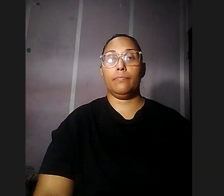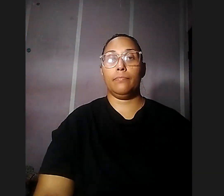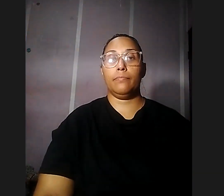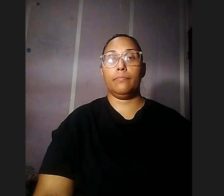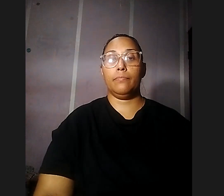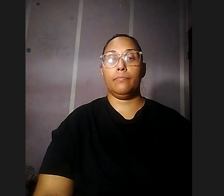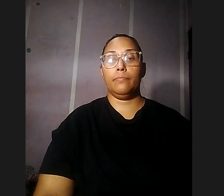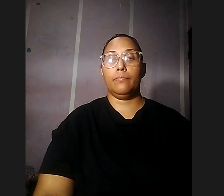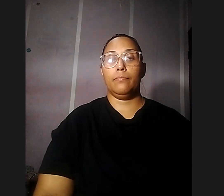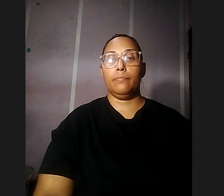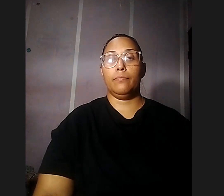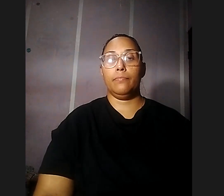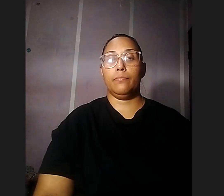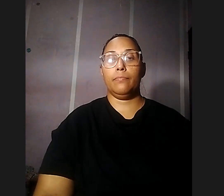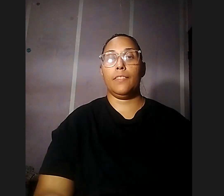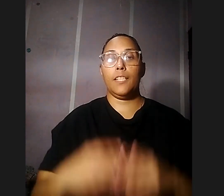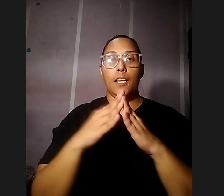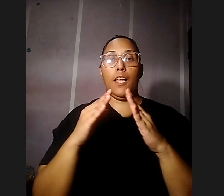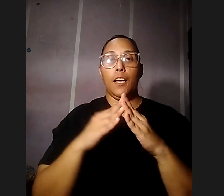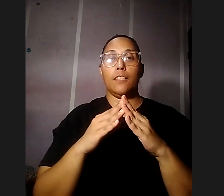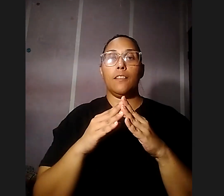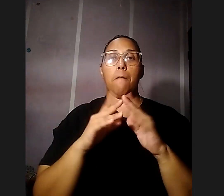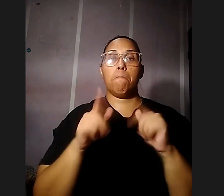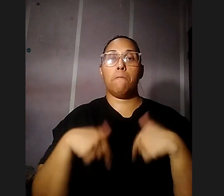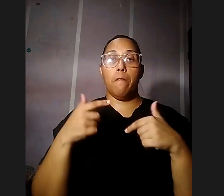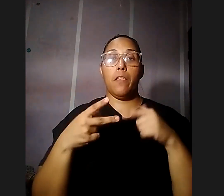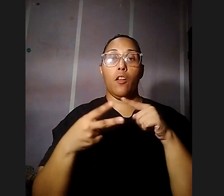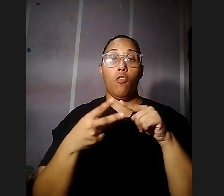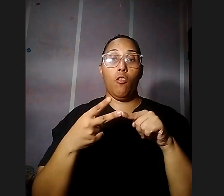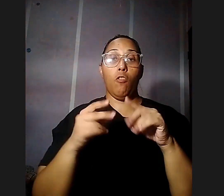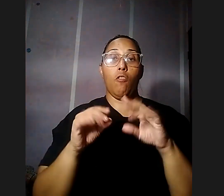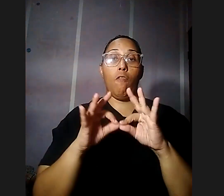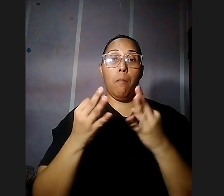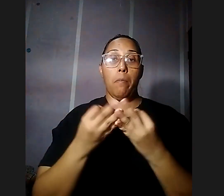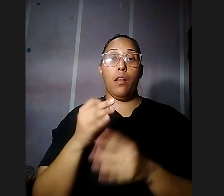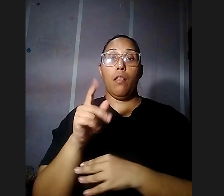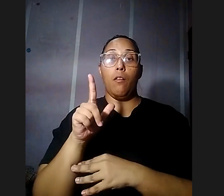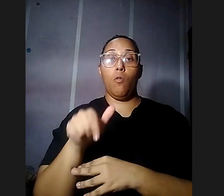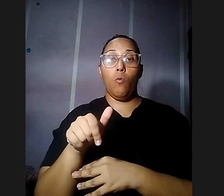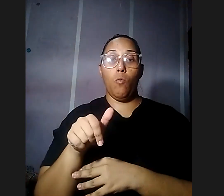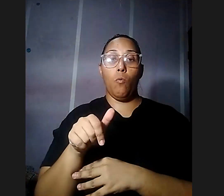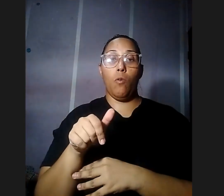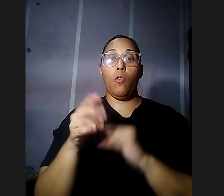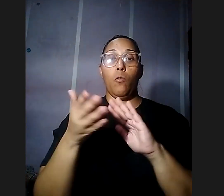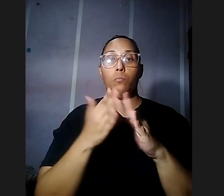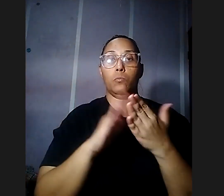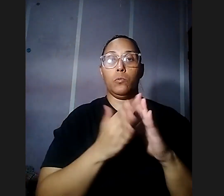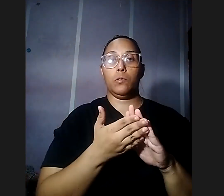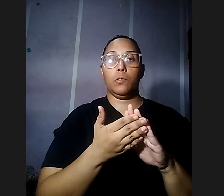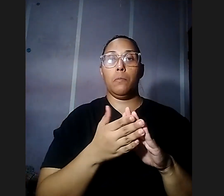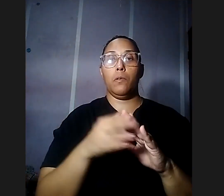básicamente la casa la vivieron dos familias Axford y la que la compró luego de la familia que la compró va a pasar al municipio de San Juan